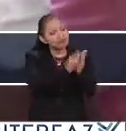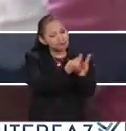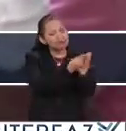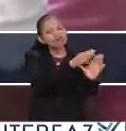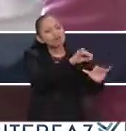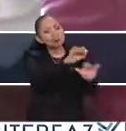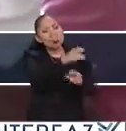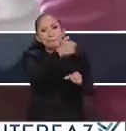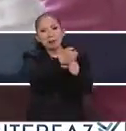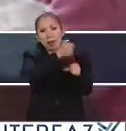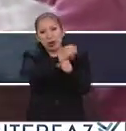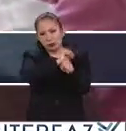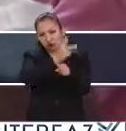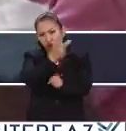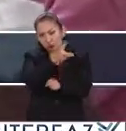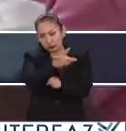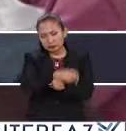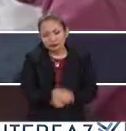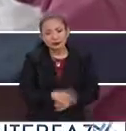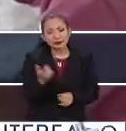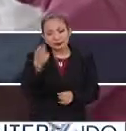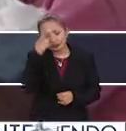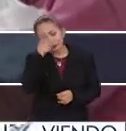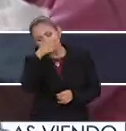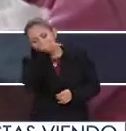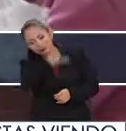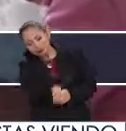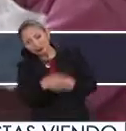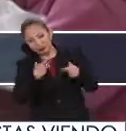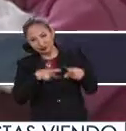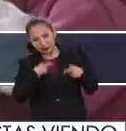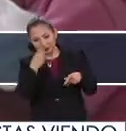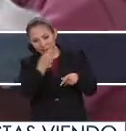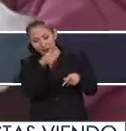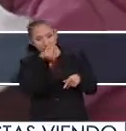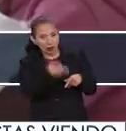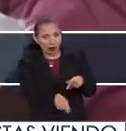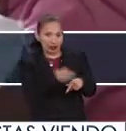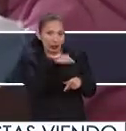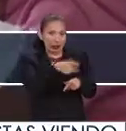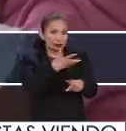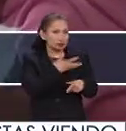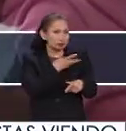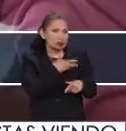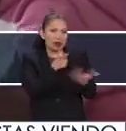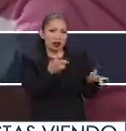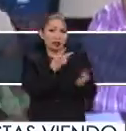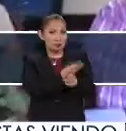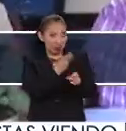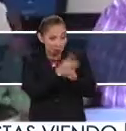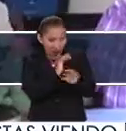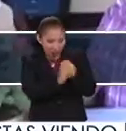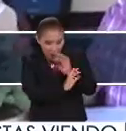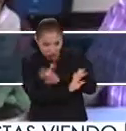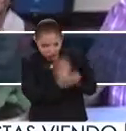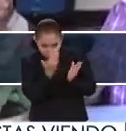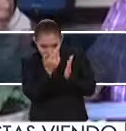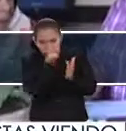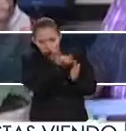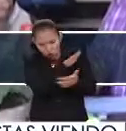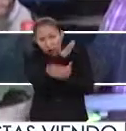primaria o de secundaria. El perfil de las personas que requerimos son que tengan el bachillerato concluido,